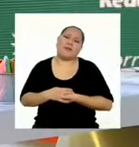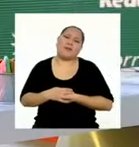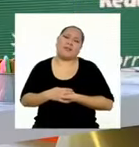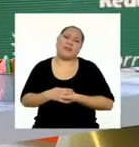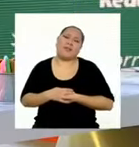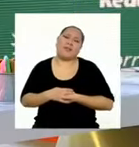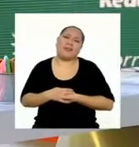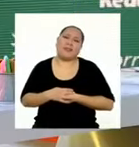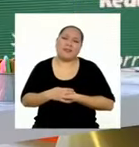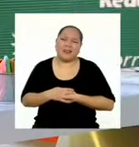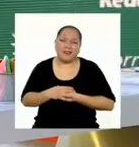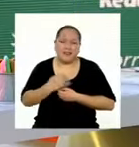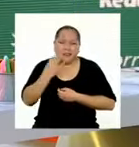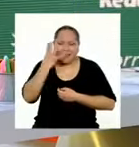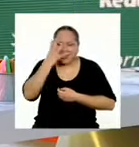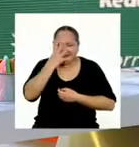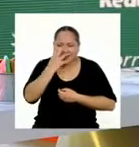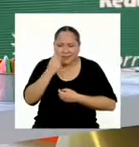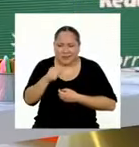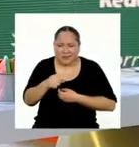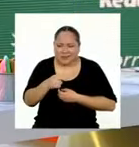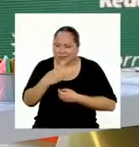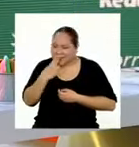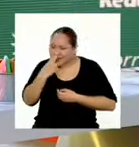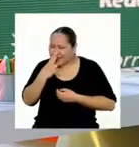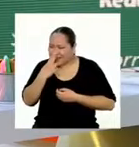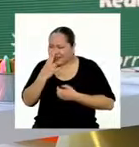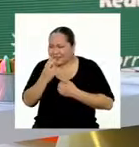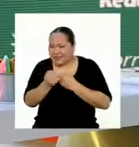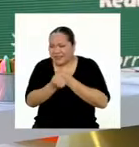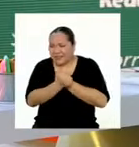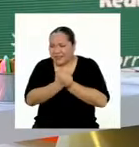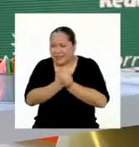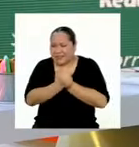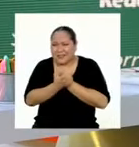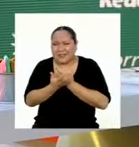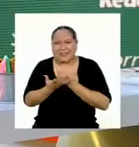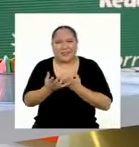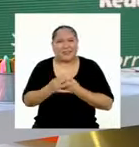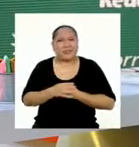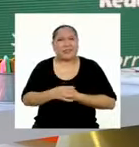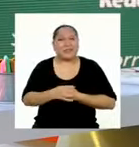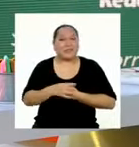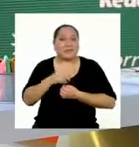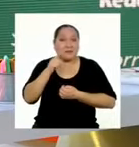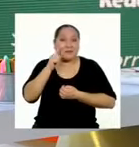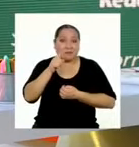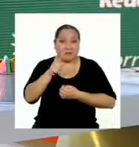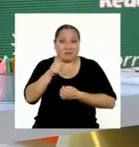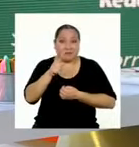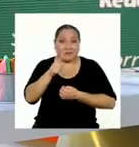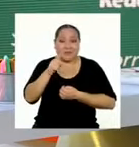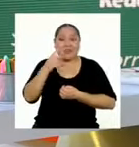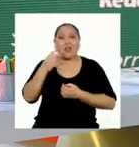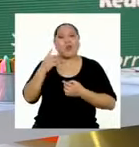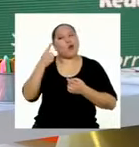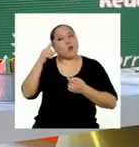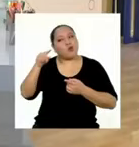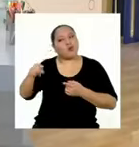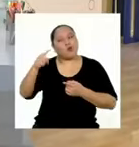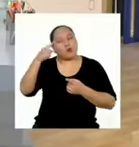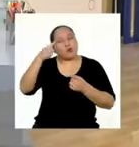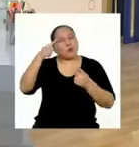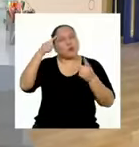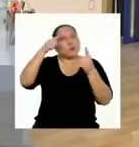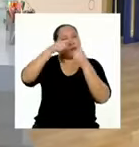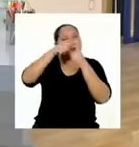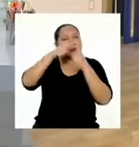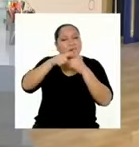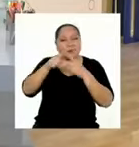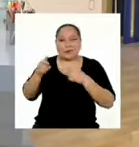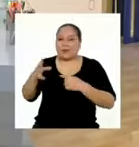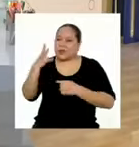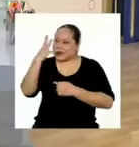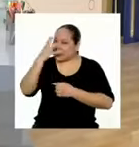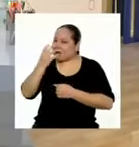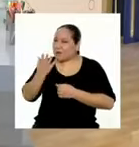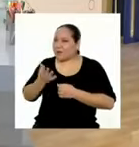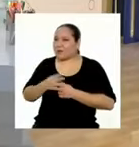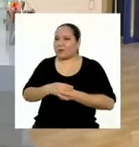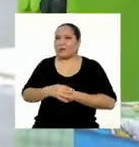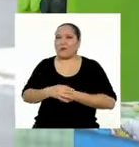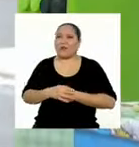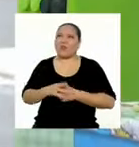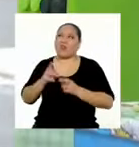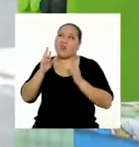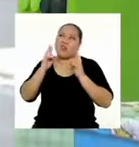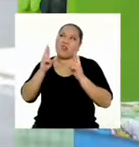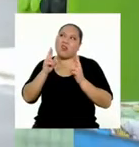¡Ay, qué ternurita, mi porcino amigo! ¿Ves? Cuando te lo propones, sí, puede ser simpaticón y guapetón.